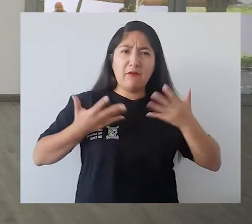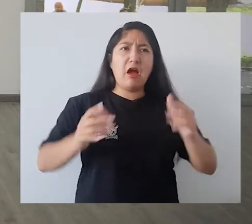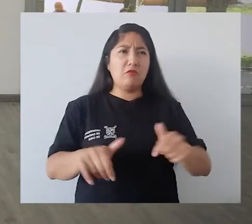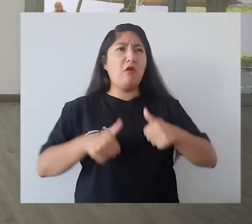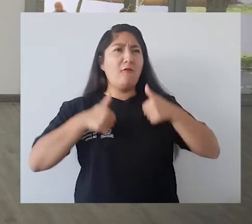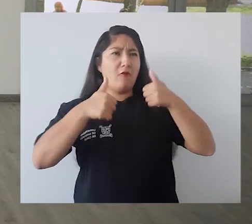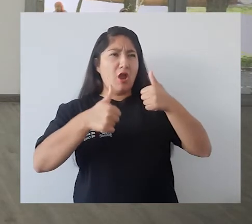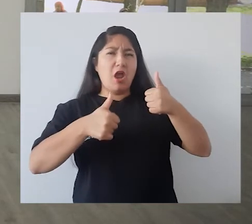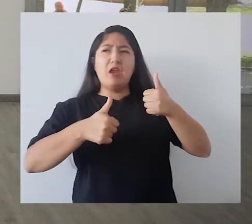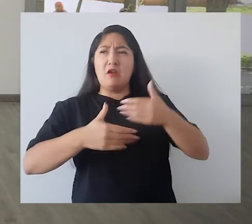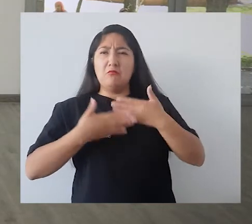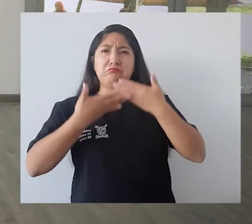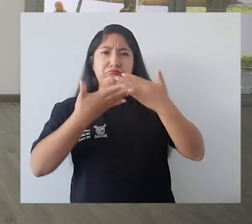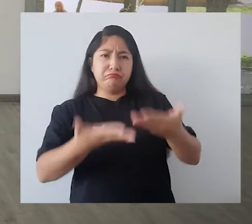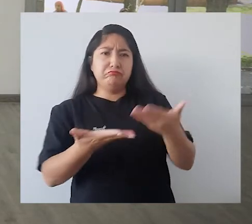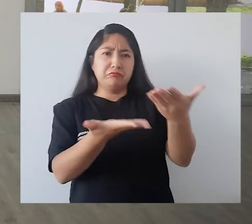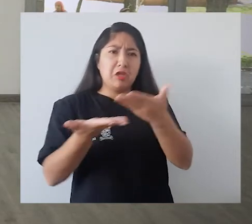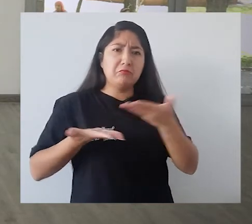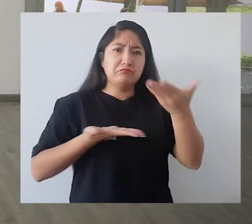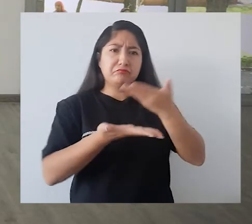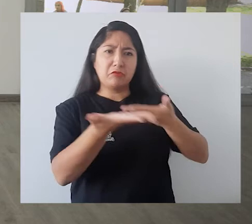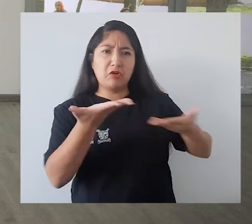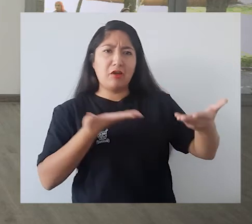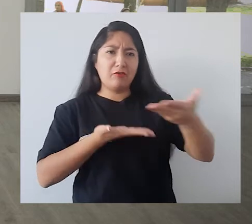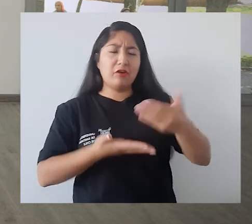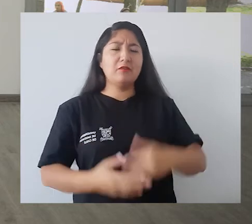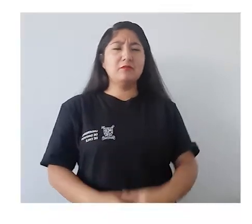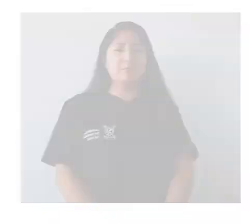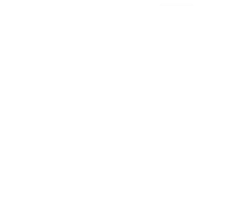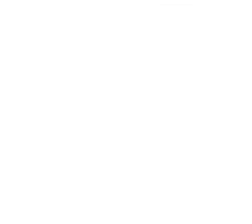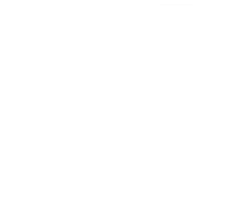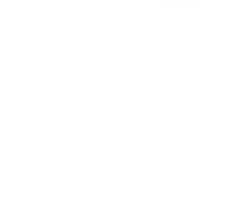mucha buena disposición de ellos para colaborarnos en esto.